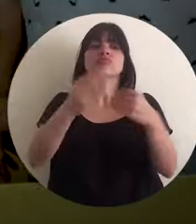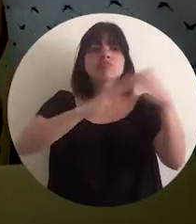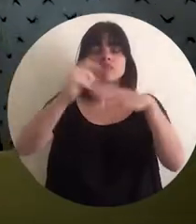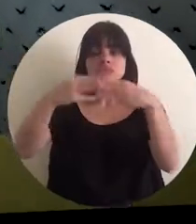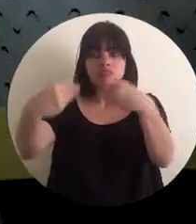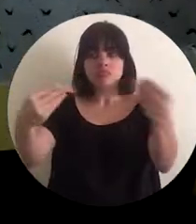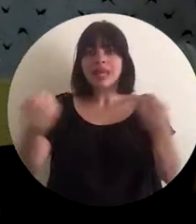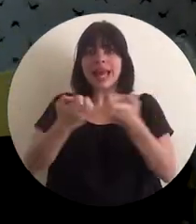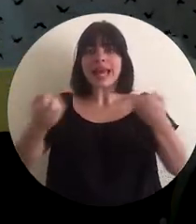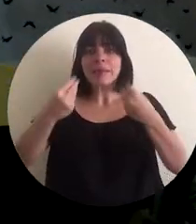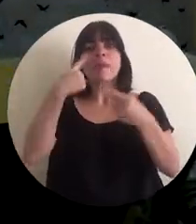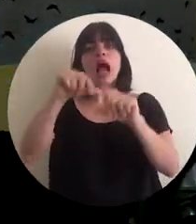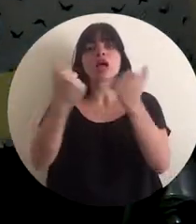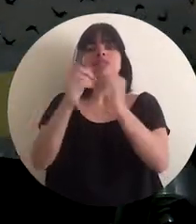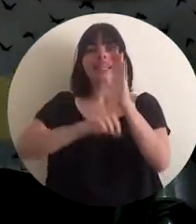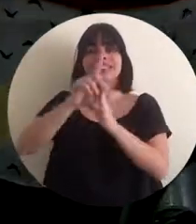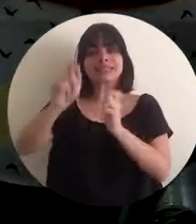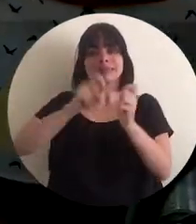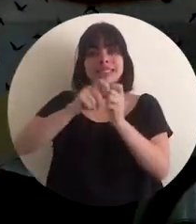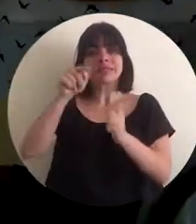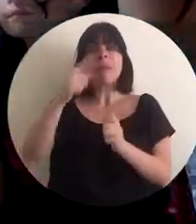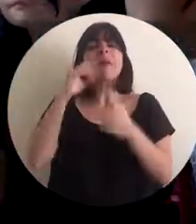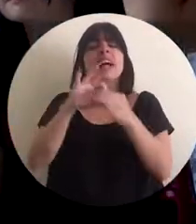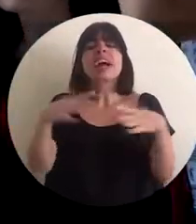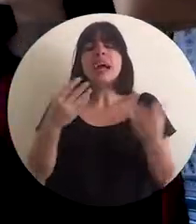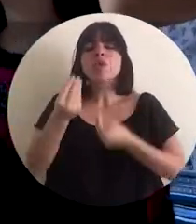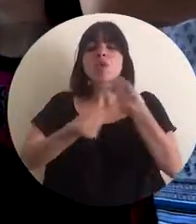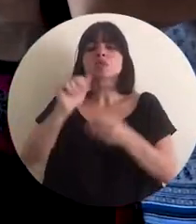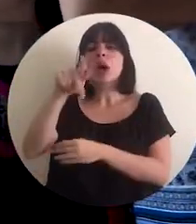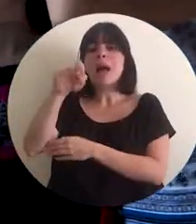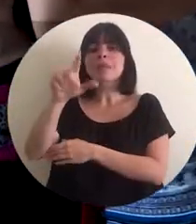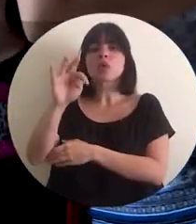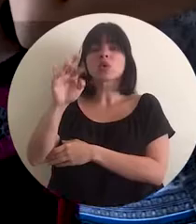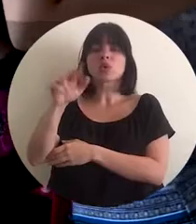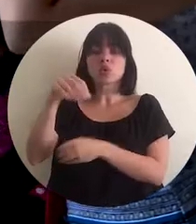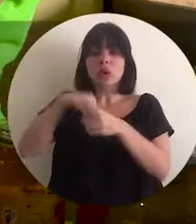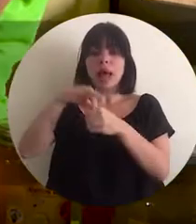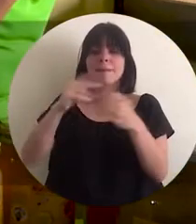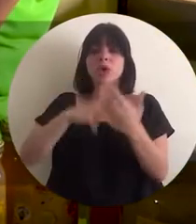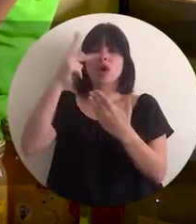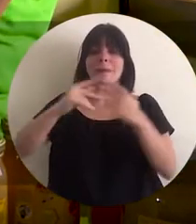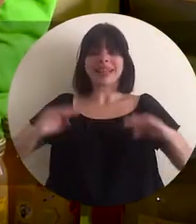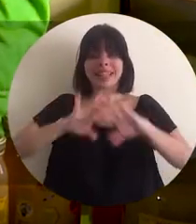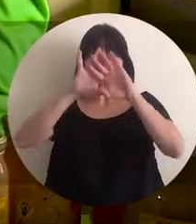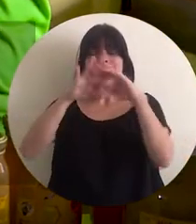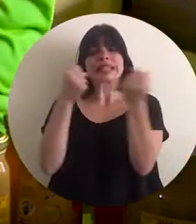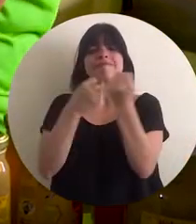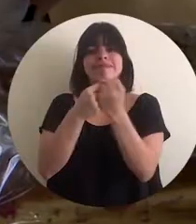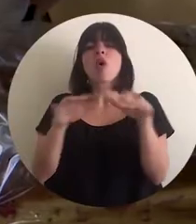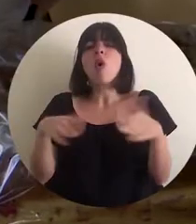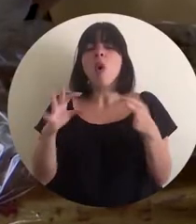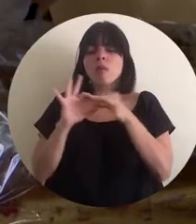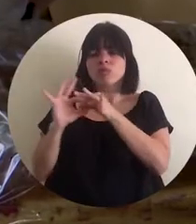y equipamiento para la Asociación de Desarrollo Específica para la Producción de Apicultura de Zabalito. El programa Tejiendo Desarrollo lo apoya con la